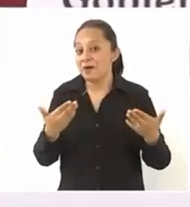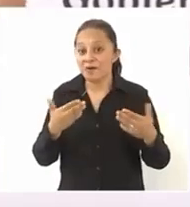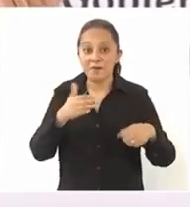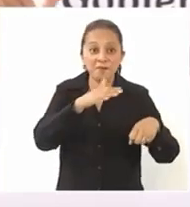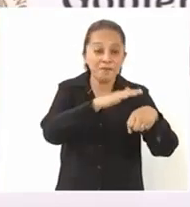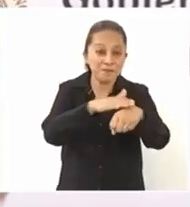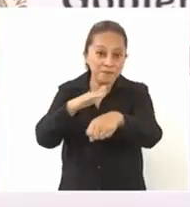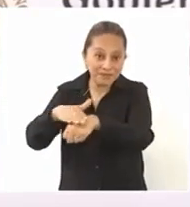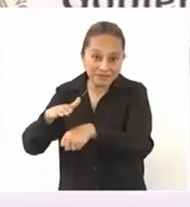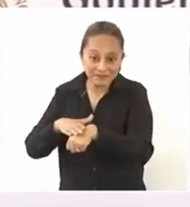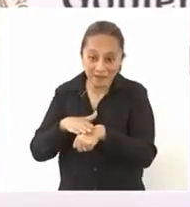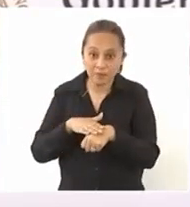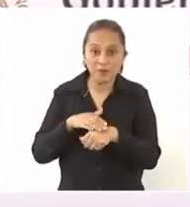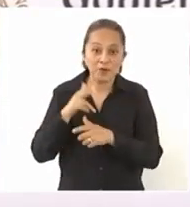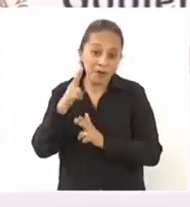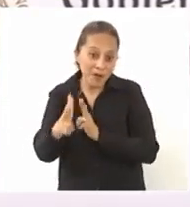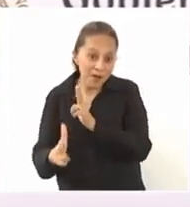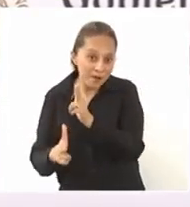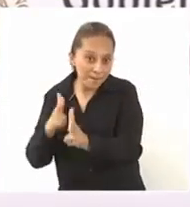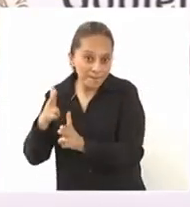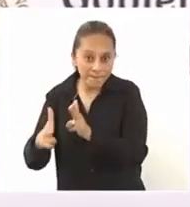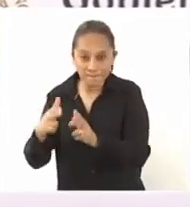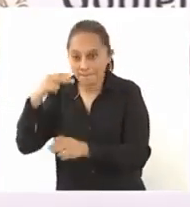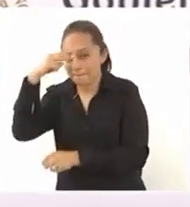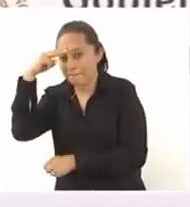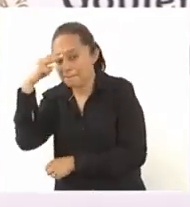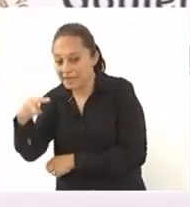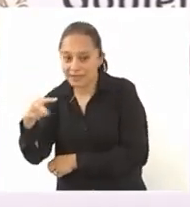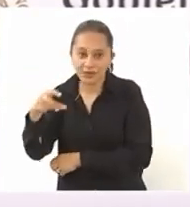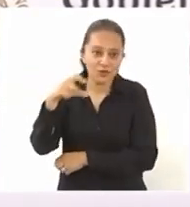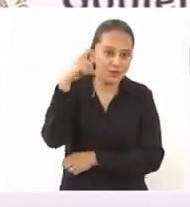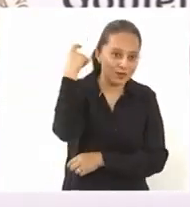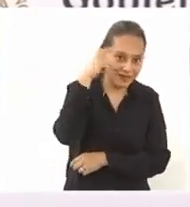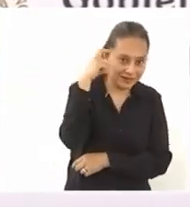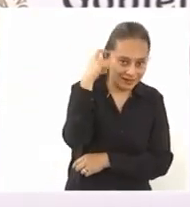-Querétaro, que va a pasar por San Juan del Río.